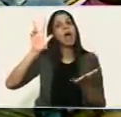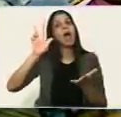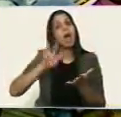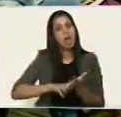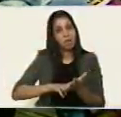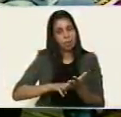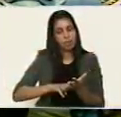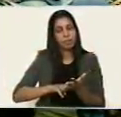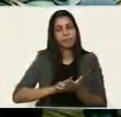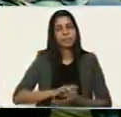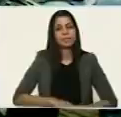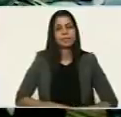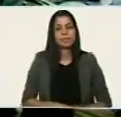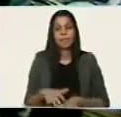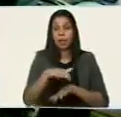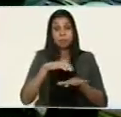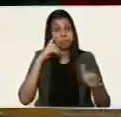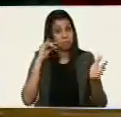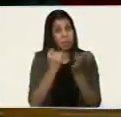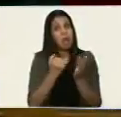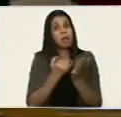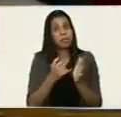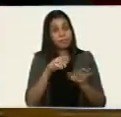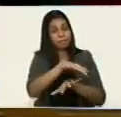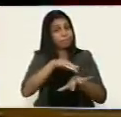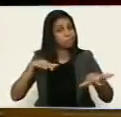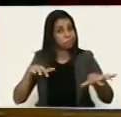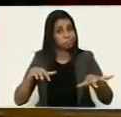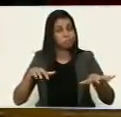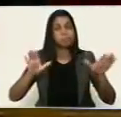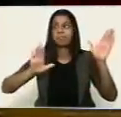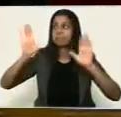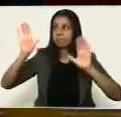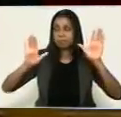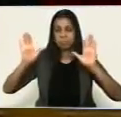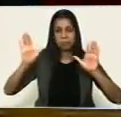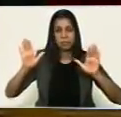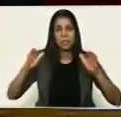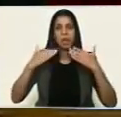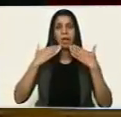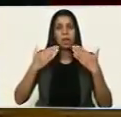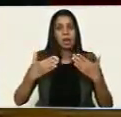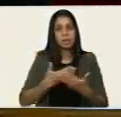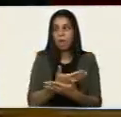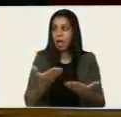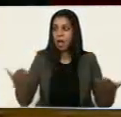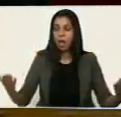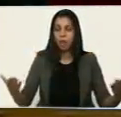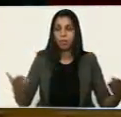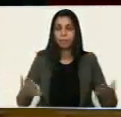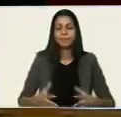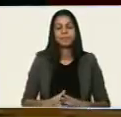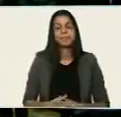aprobada. La mayoría, evidentemente, gracias, les agradecemos a todas y a todos.